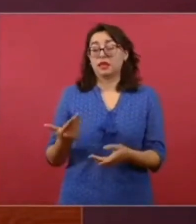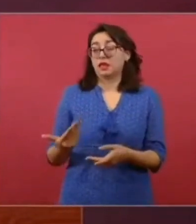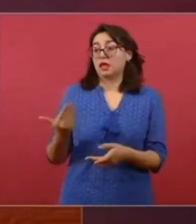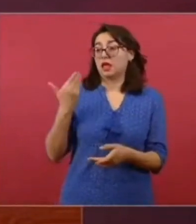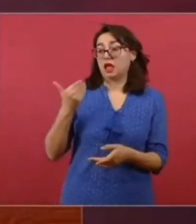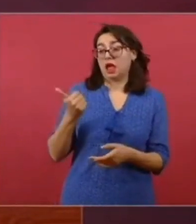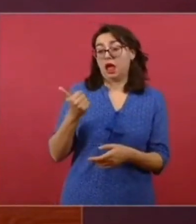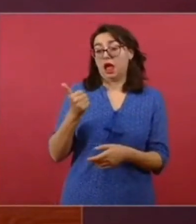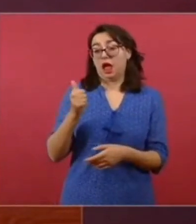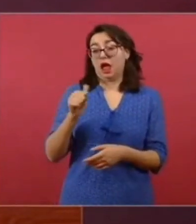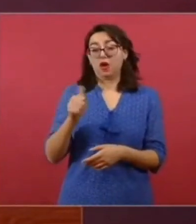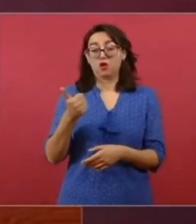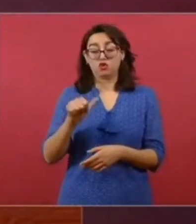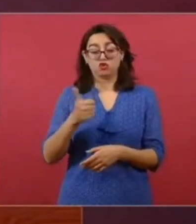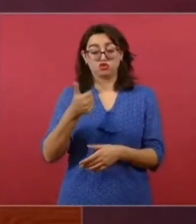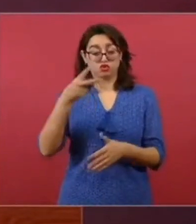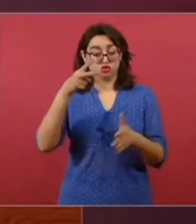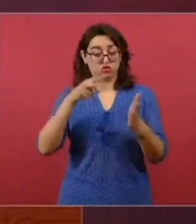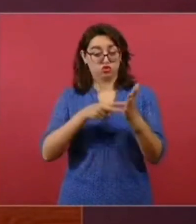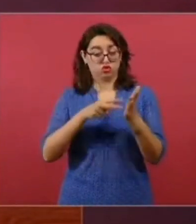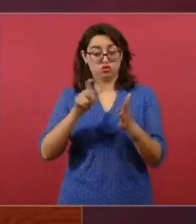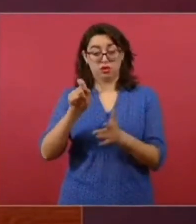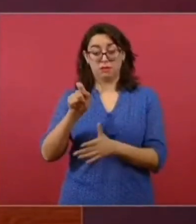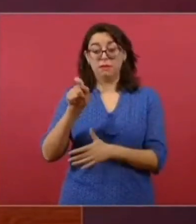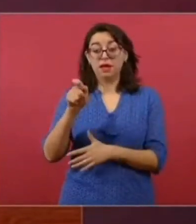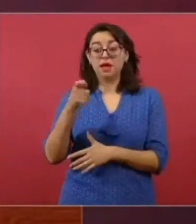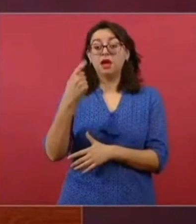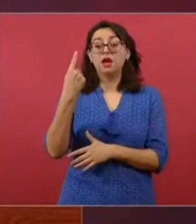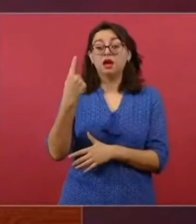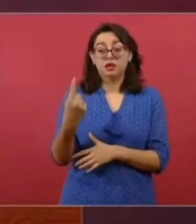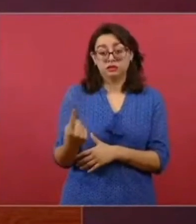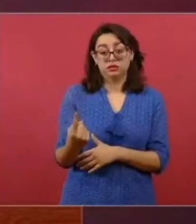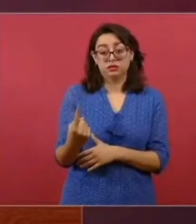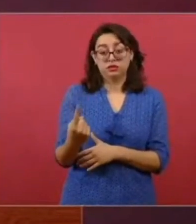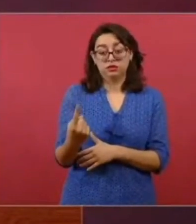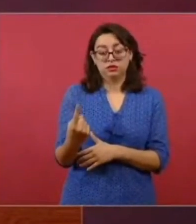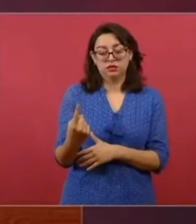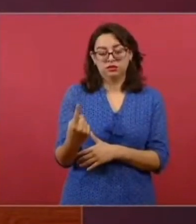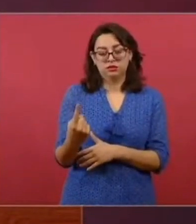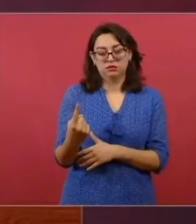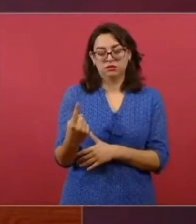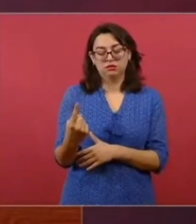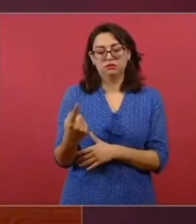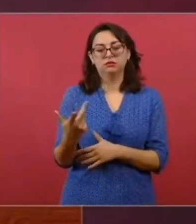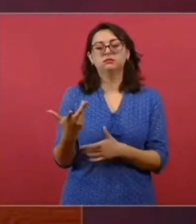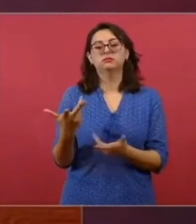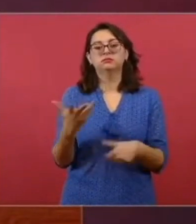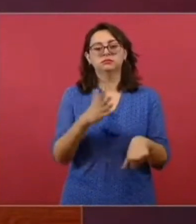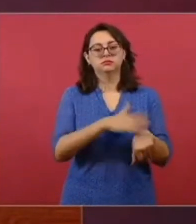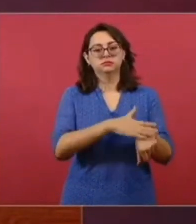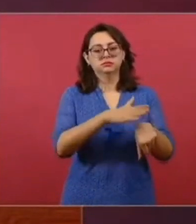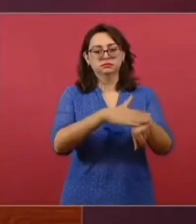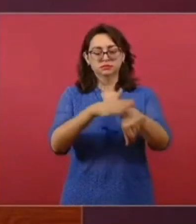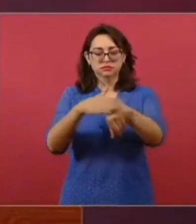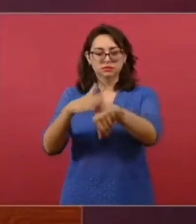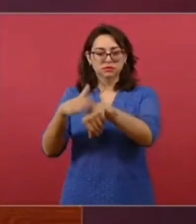del 2021, no del 22, del 2021, logramos reunir 12